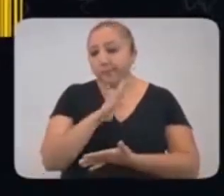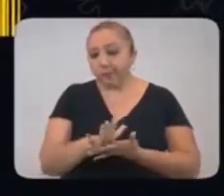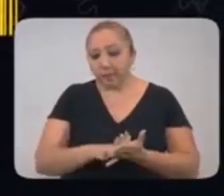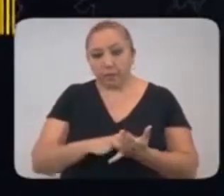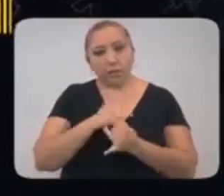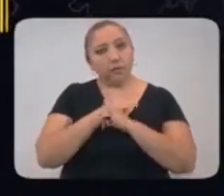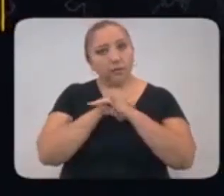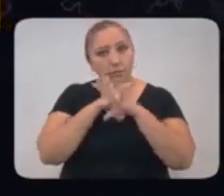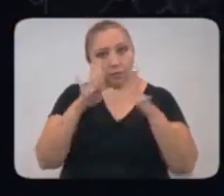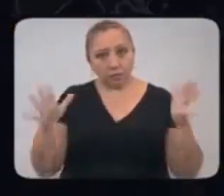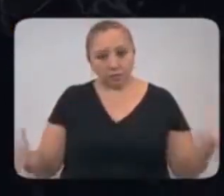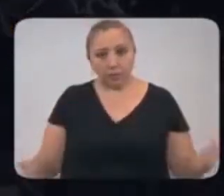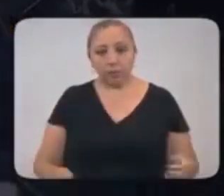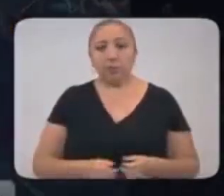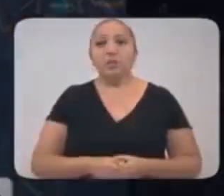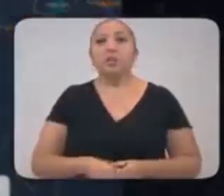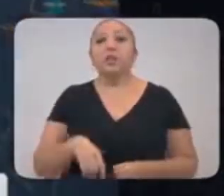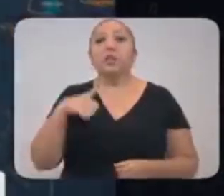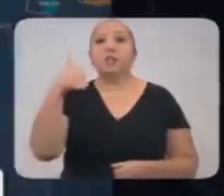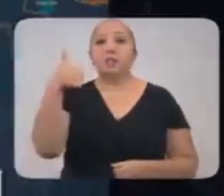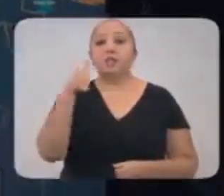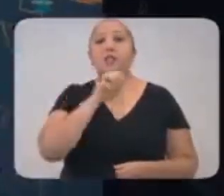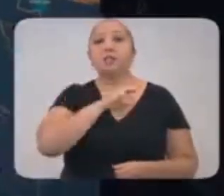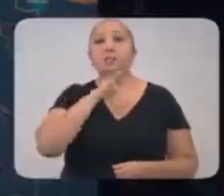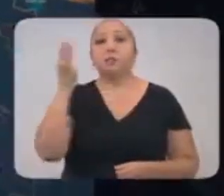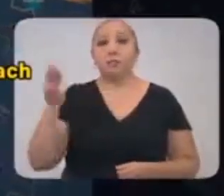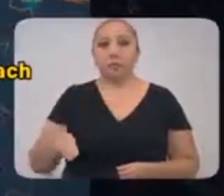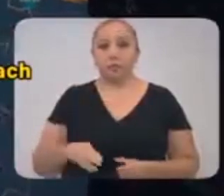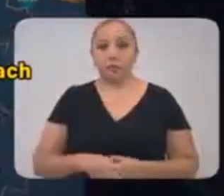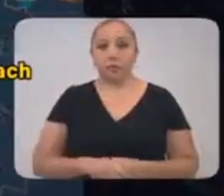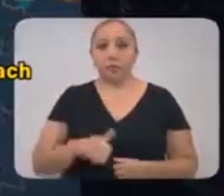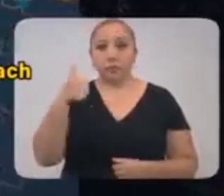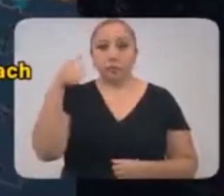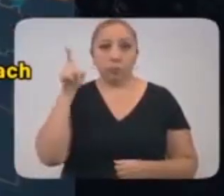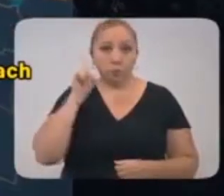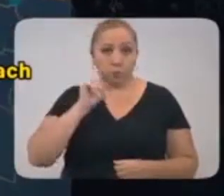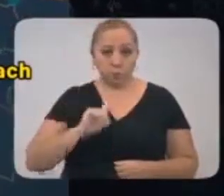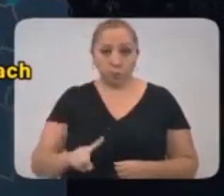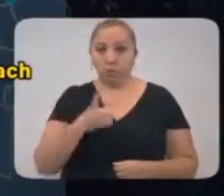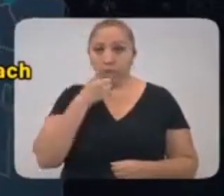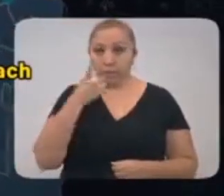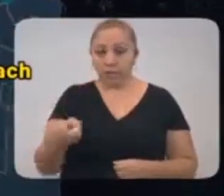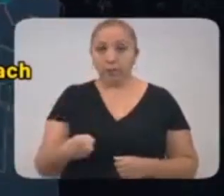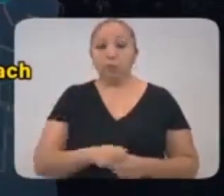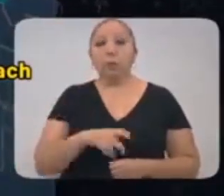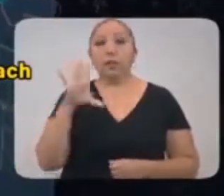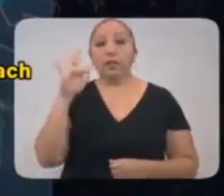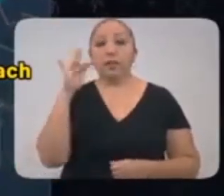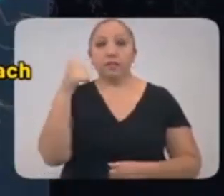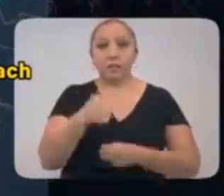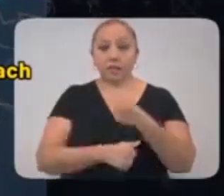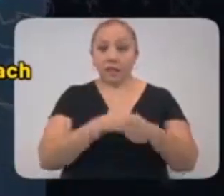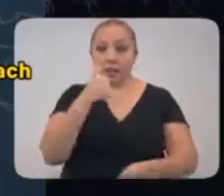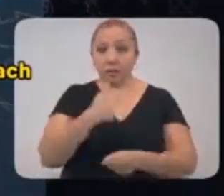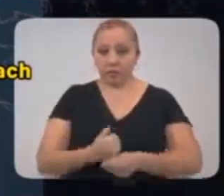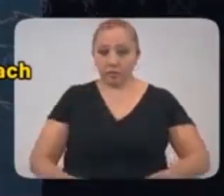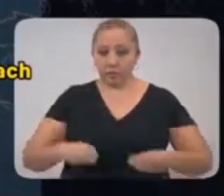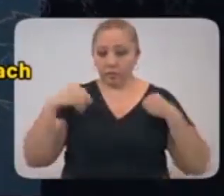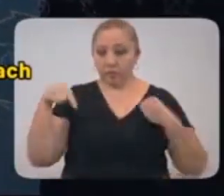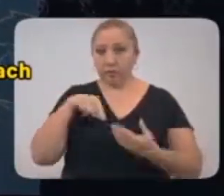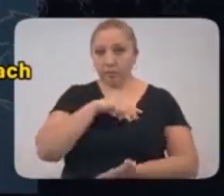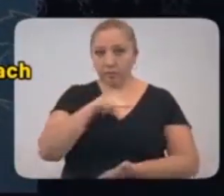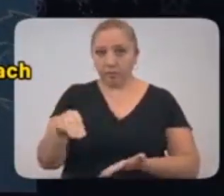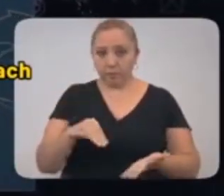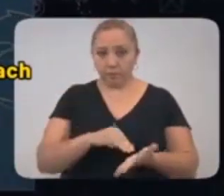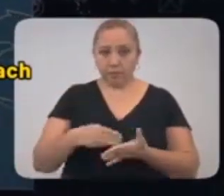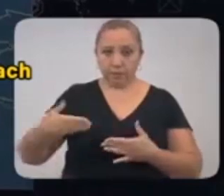Lamentablemente en este parte médico informamos de 6 fallecimientos. Mujer de 47 años de edad, originaria y residente de Mérida,